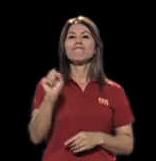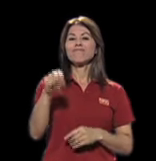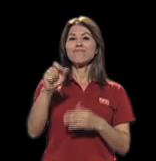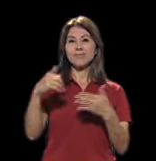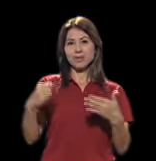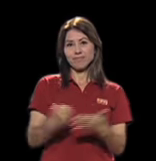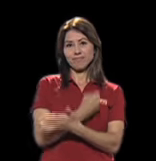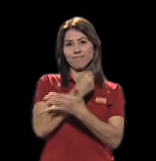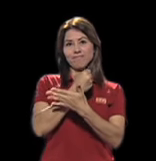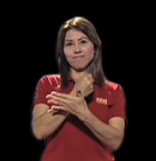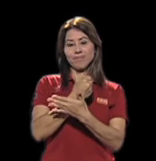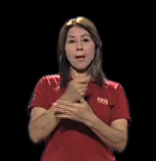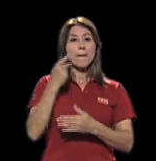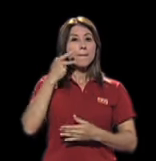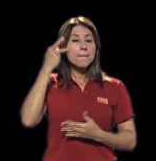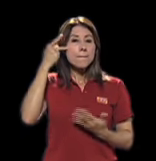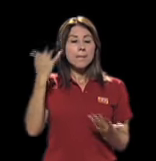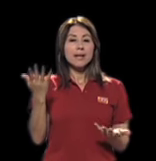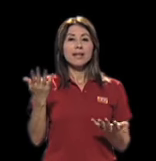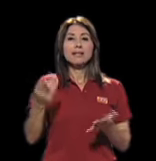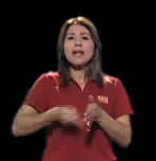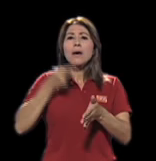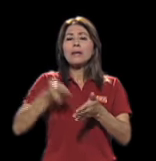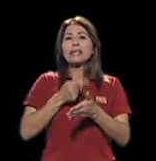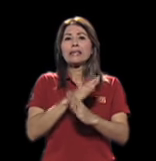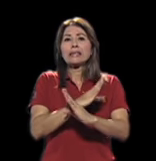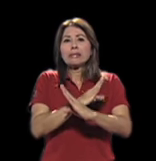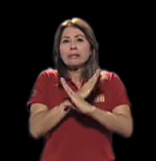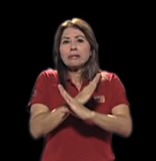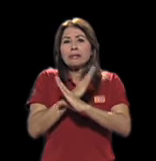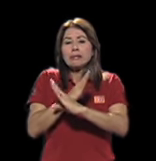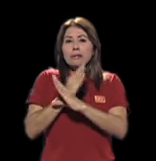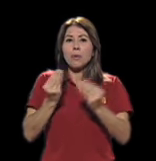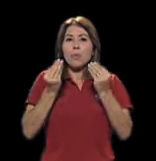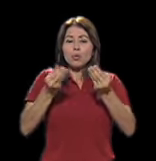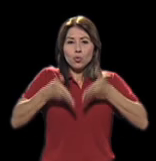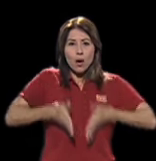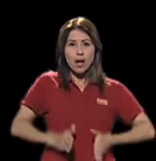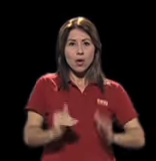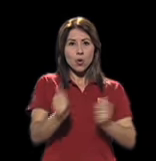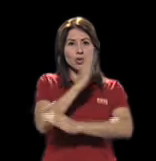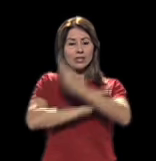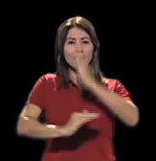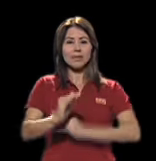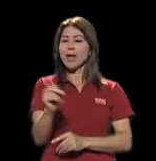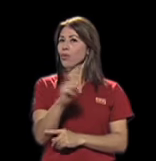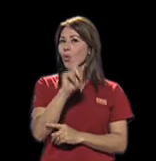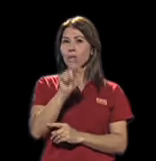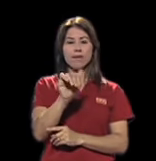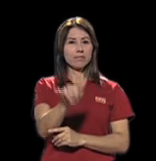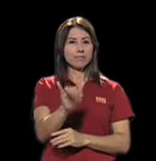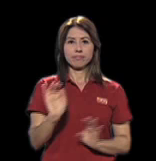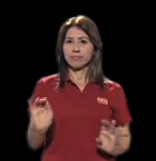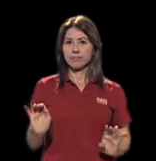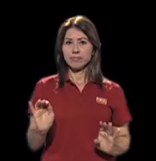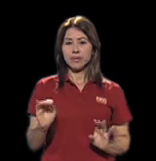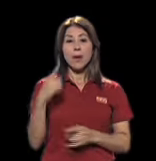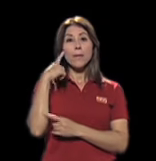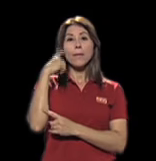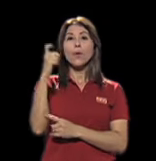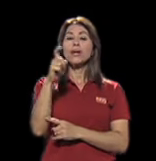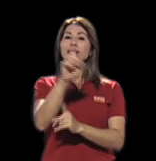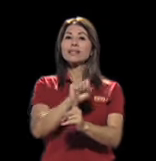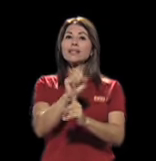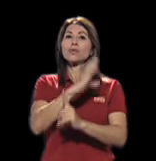de sobreproteger al niño o la niña con discapacidad, cosa que no debería ser. Porque la